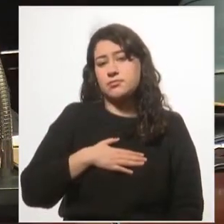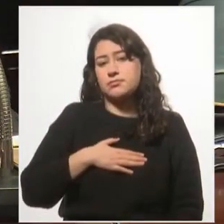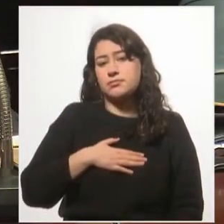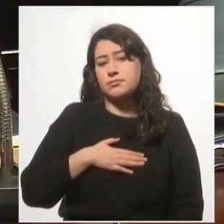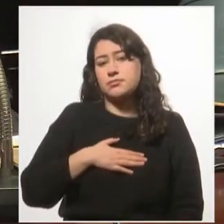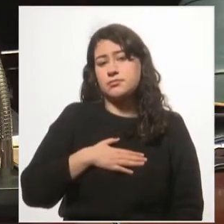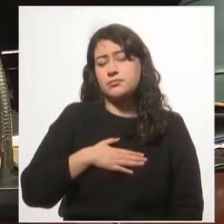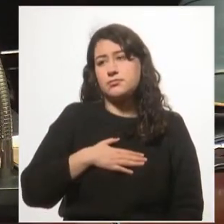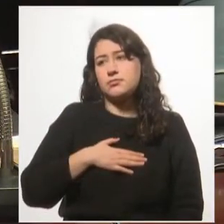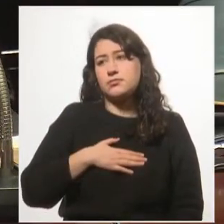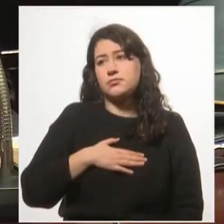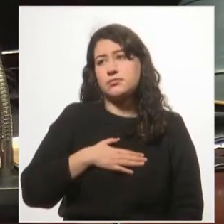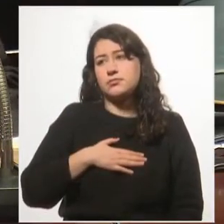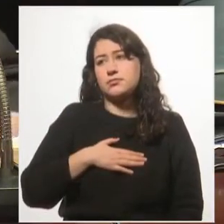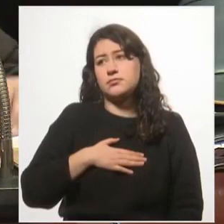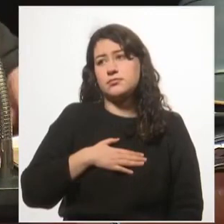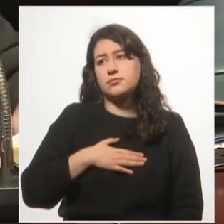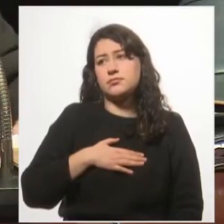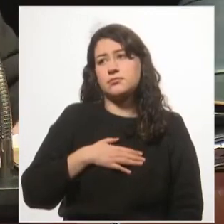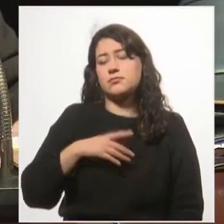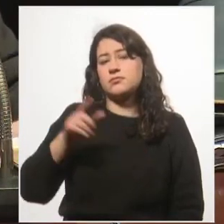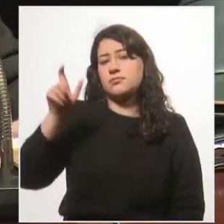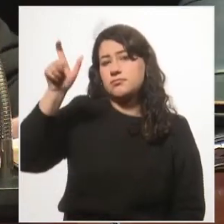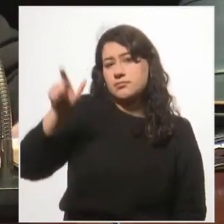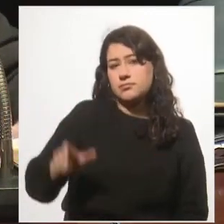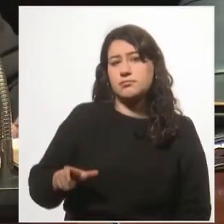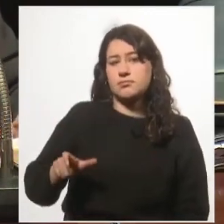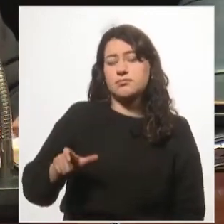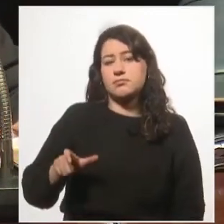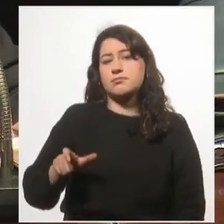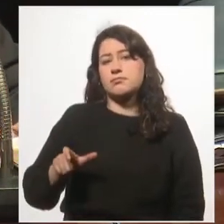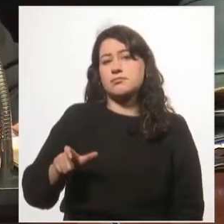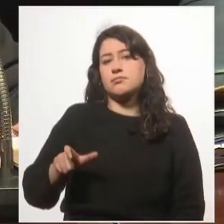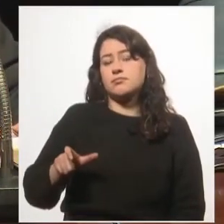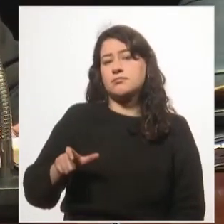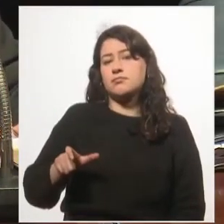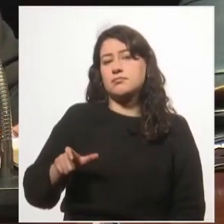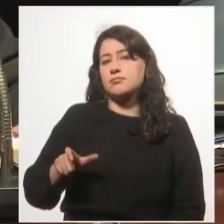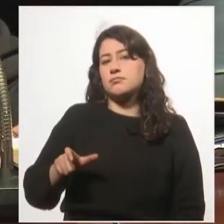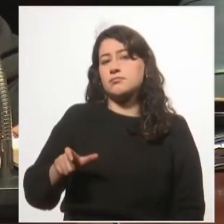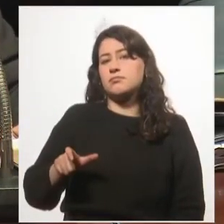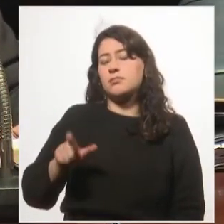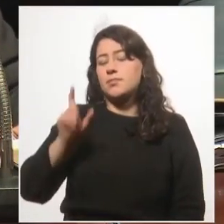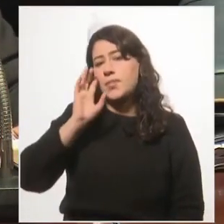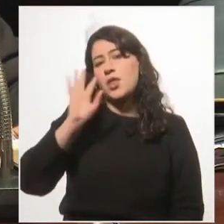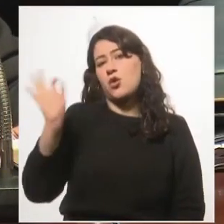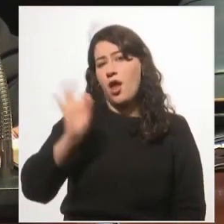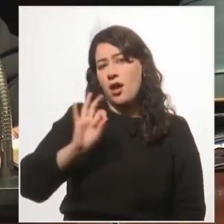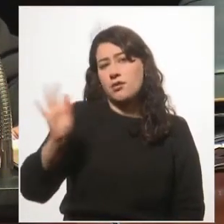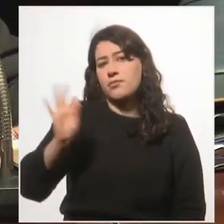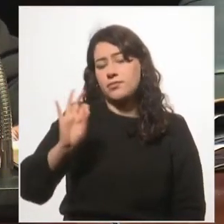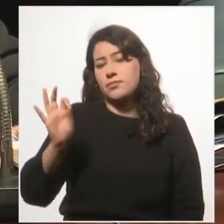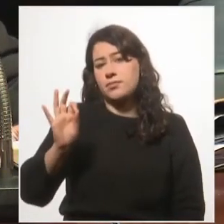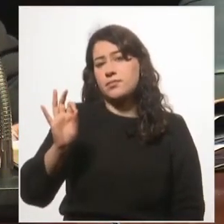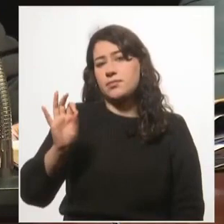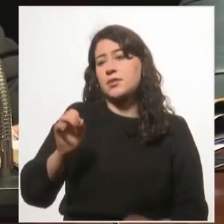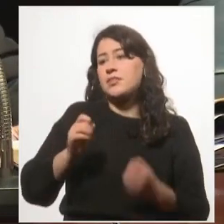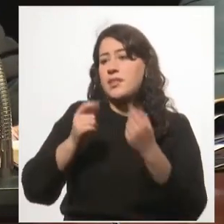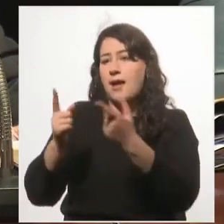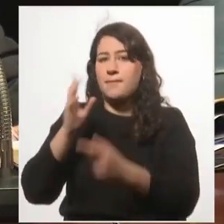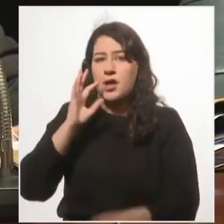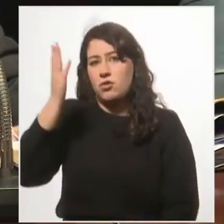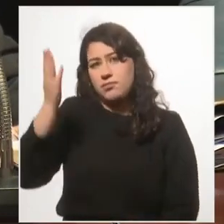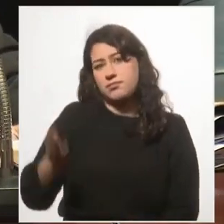la enorme capacidad de perdonar y de ser perdonado.